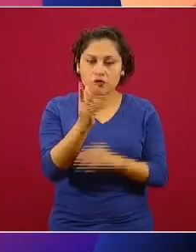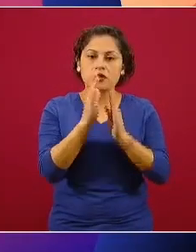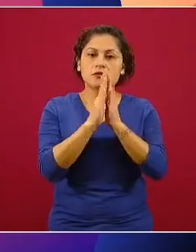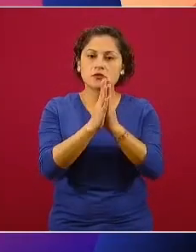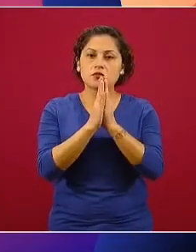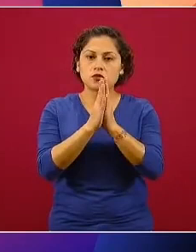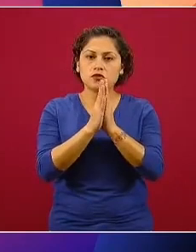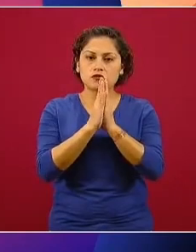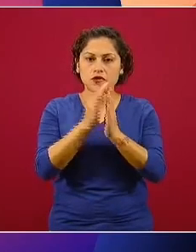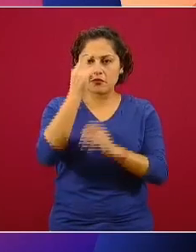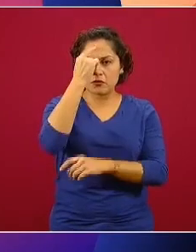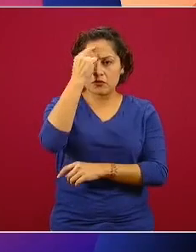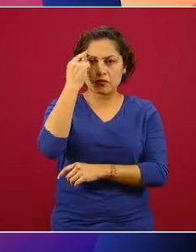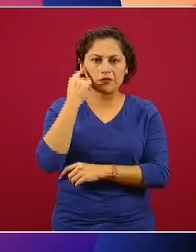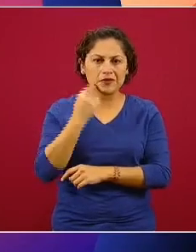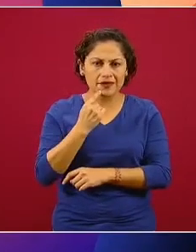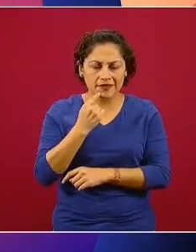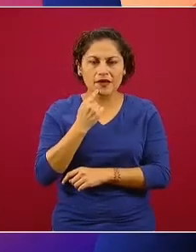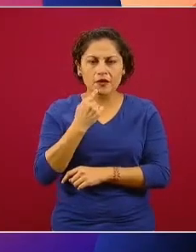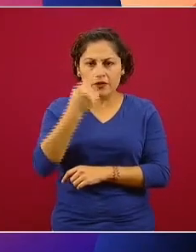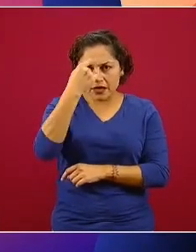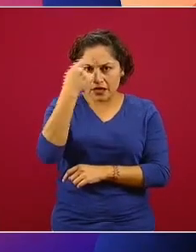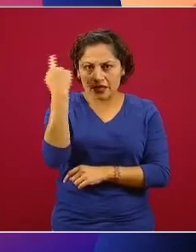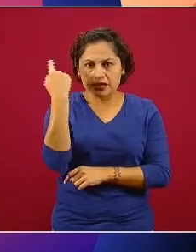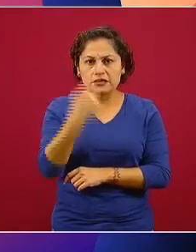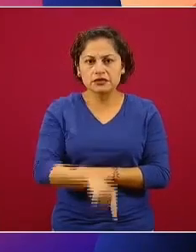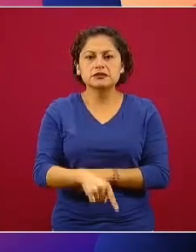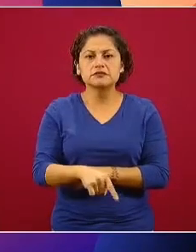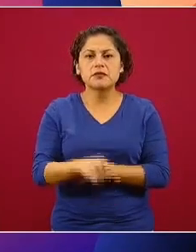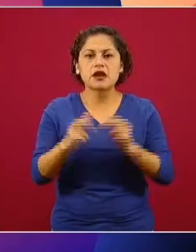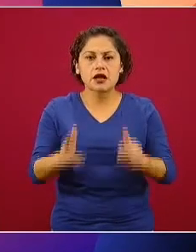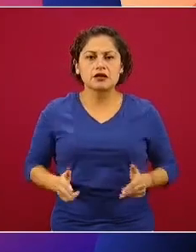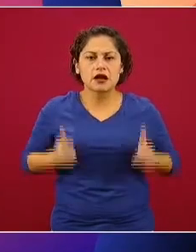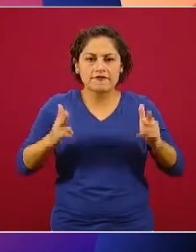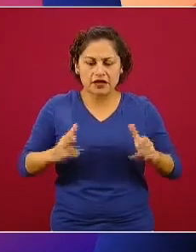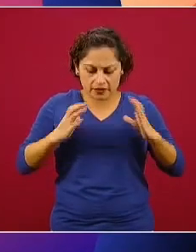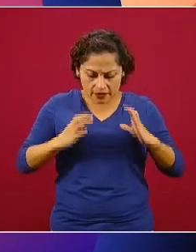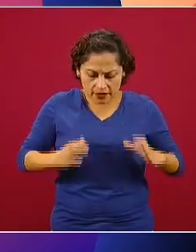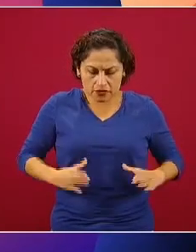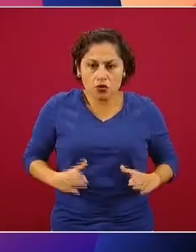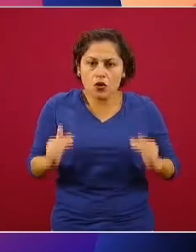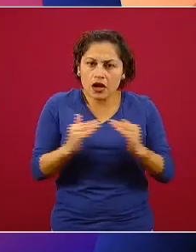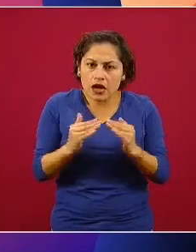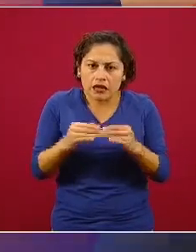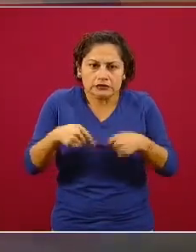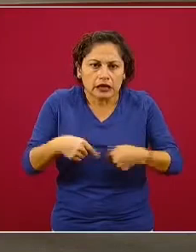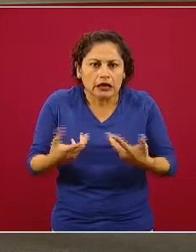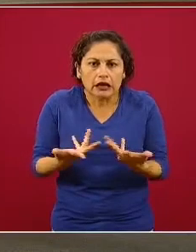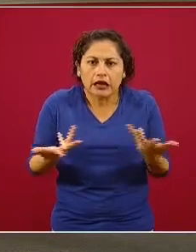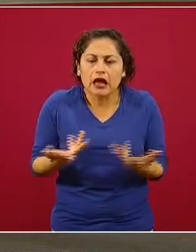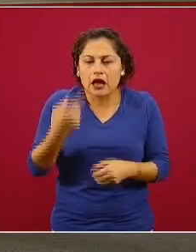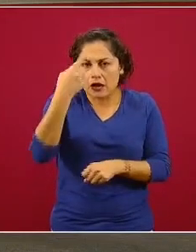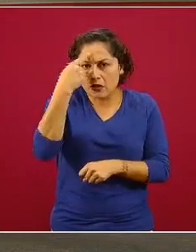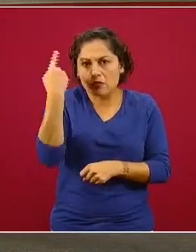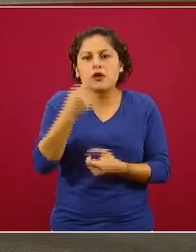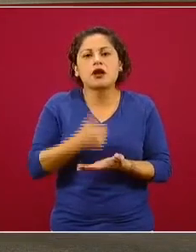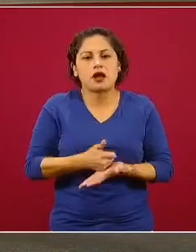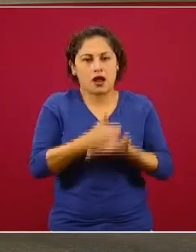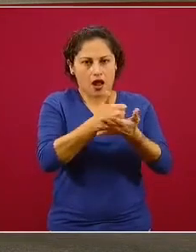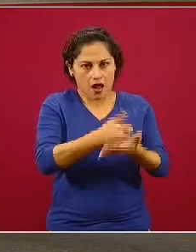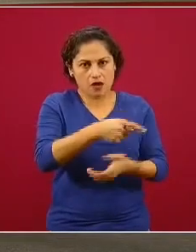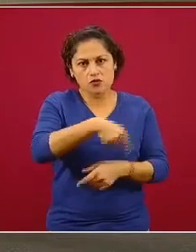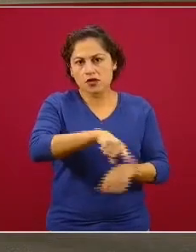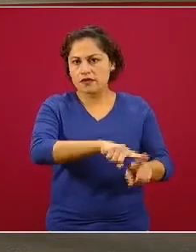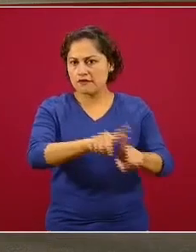diaria de rutina de ejercicios de rehabilitación física en casa para poder apoyar a esta parte de la población? Muchas